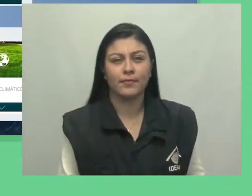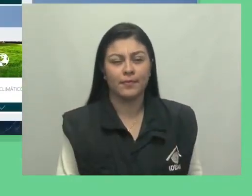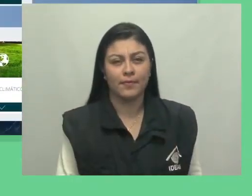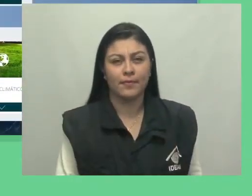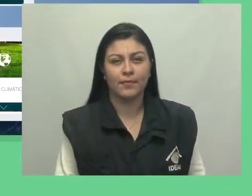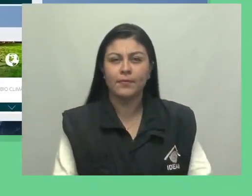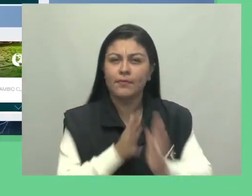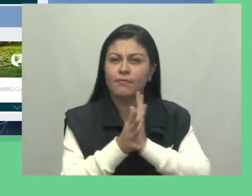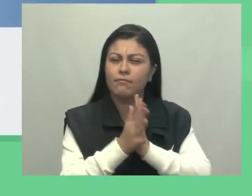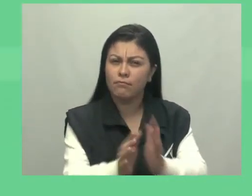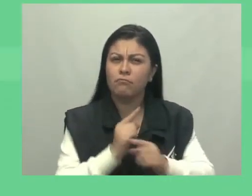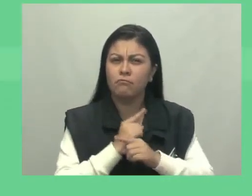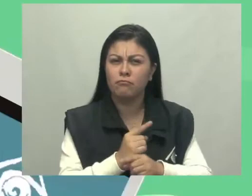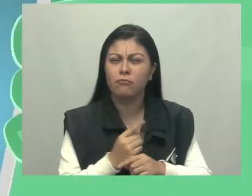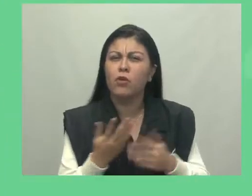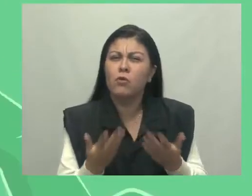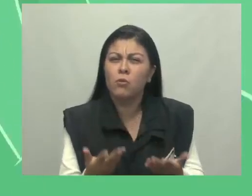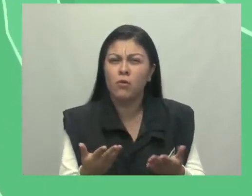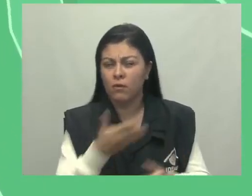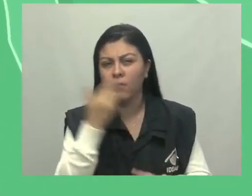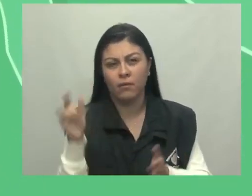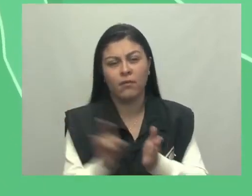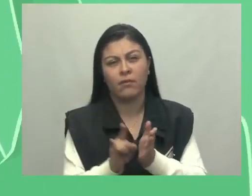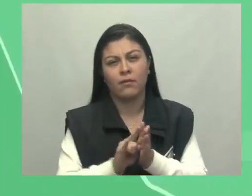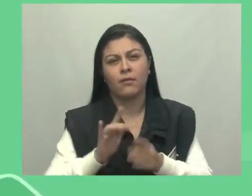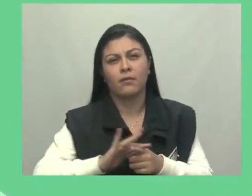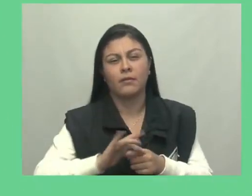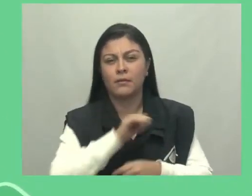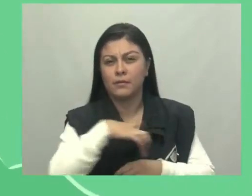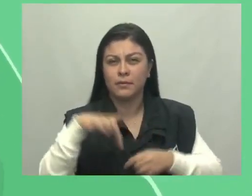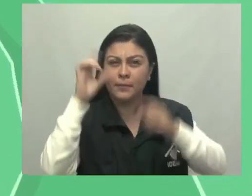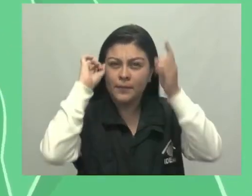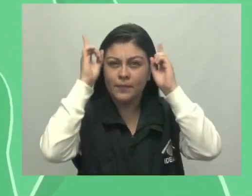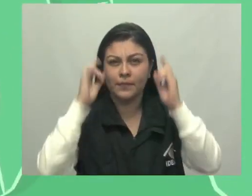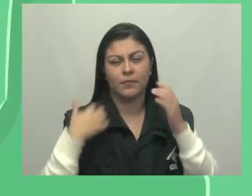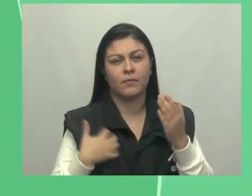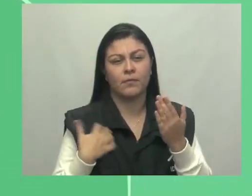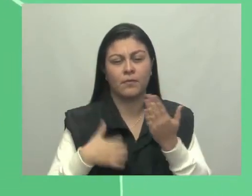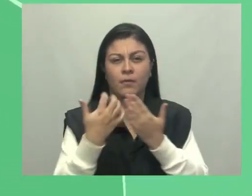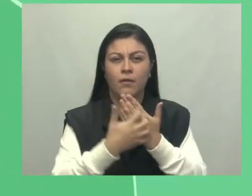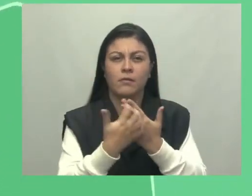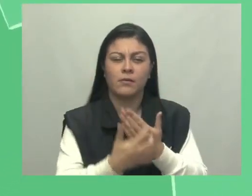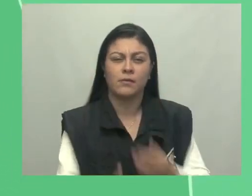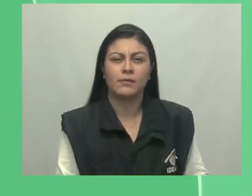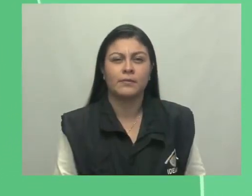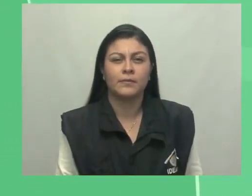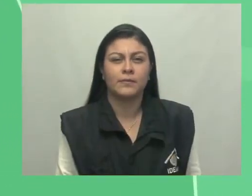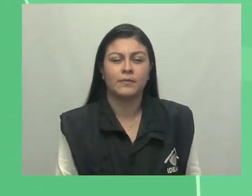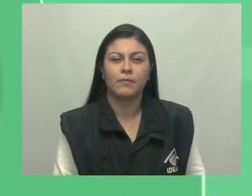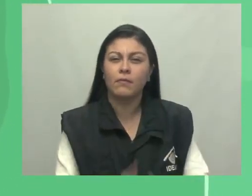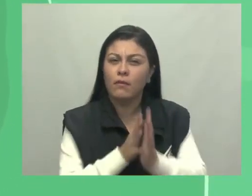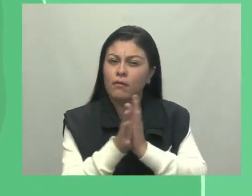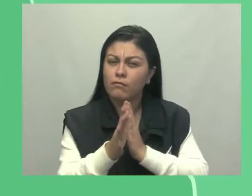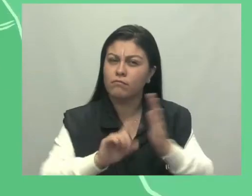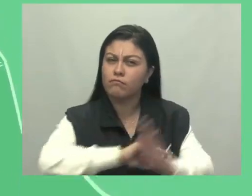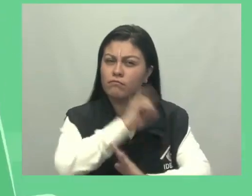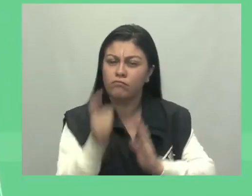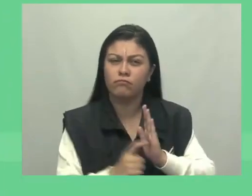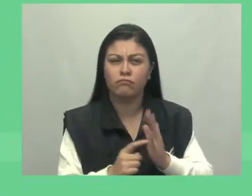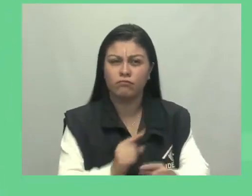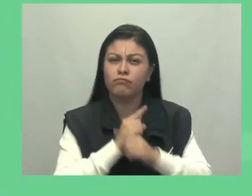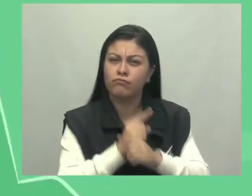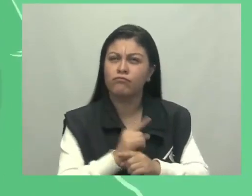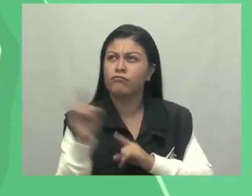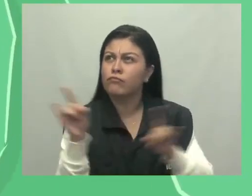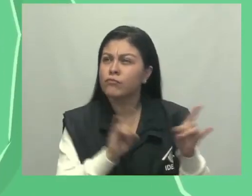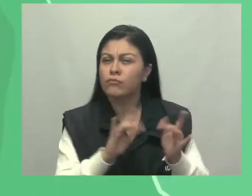.gov.co Y para estar informado al instante, descarga nuestra aplicación Mi Pronóstico desde Google Play o App Store. Información